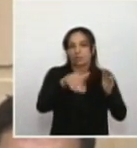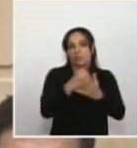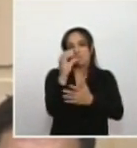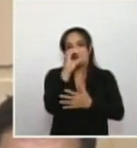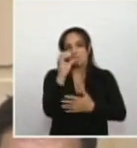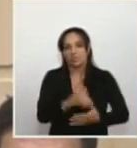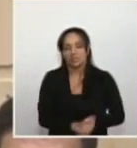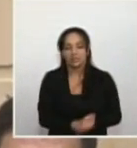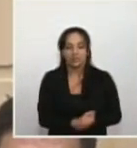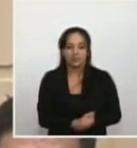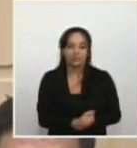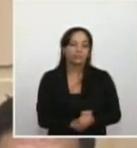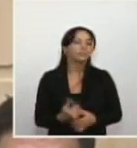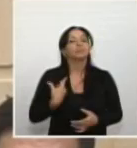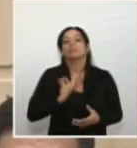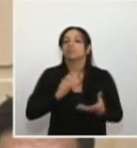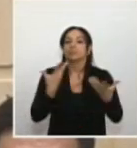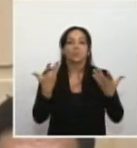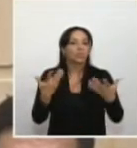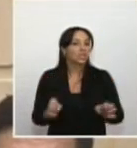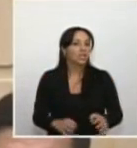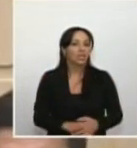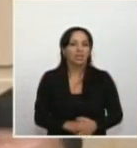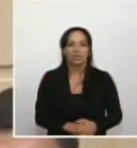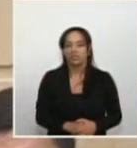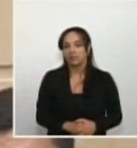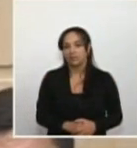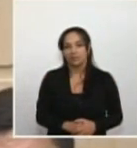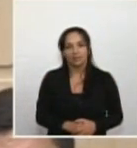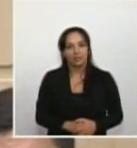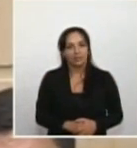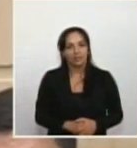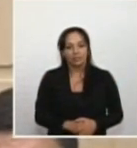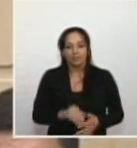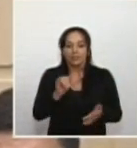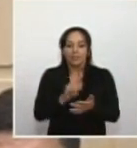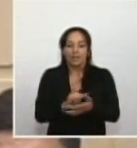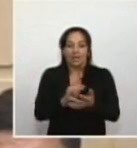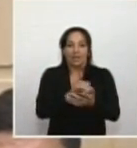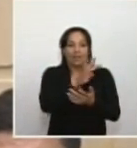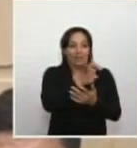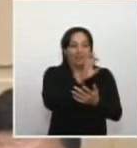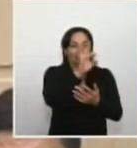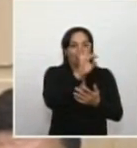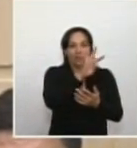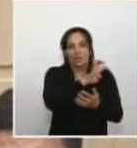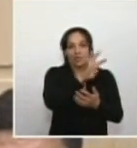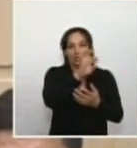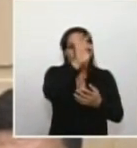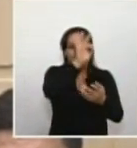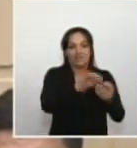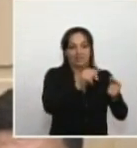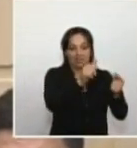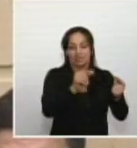y no queremos que ese 1% o menos